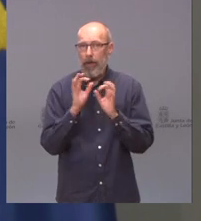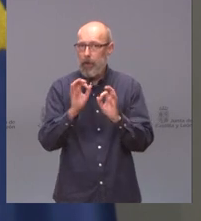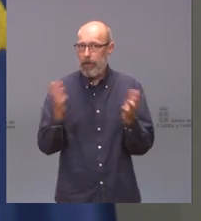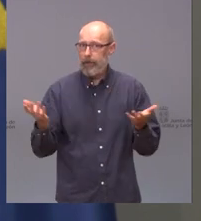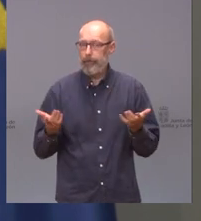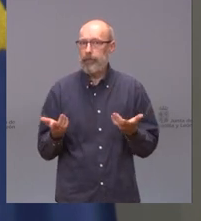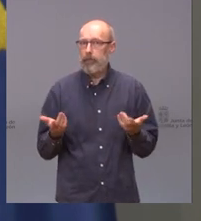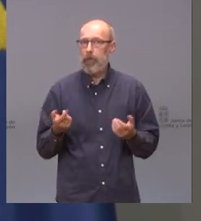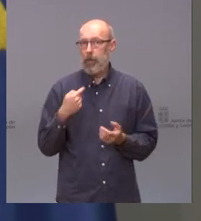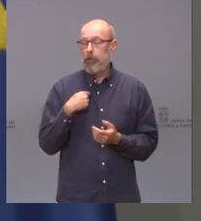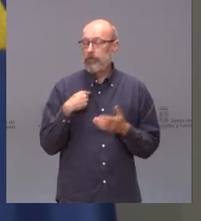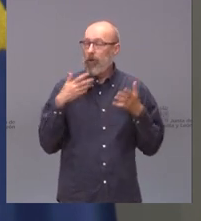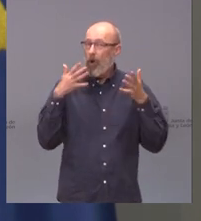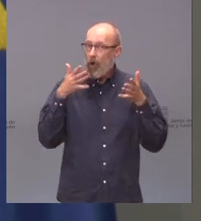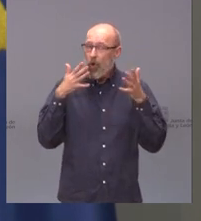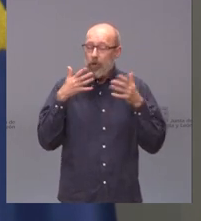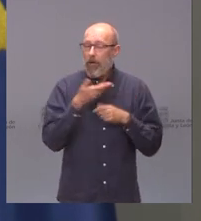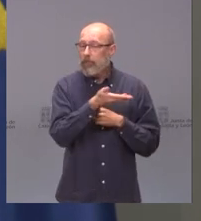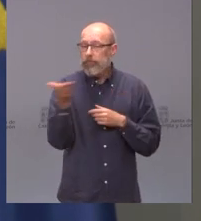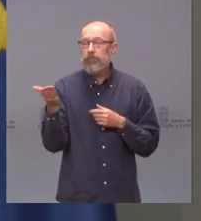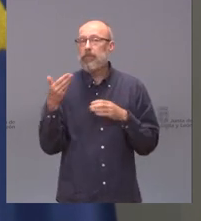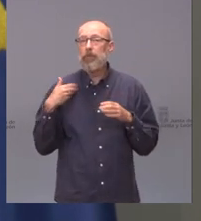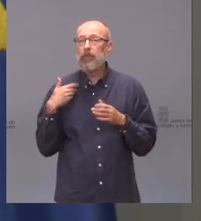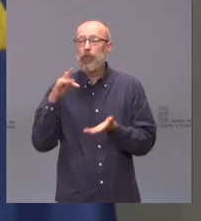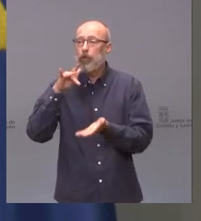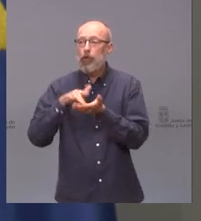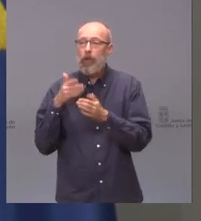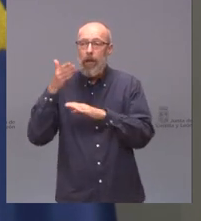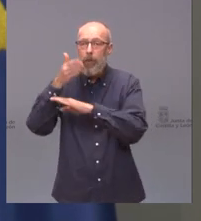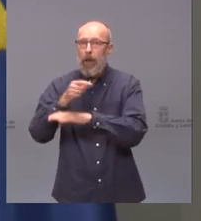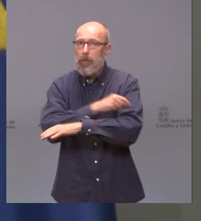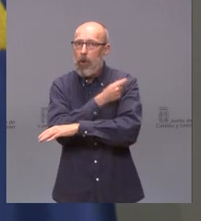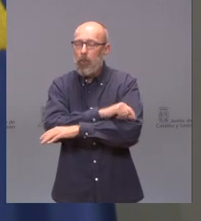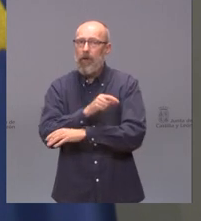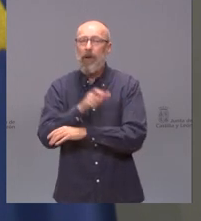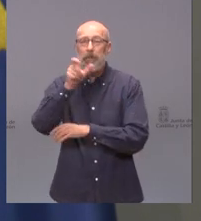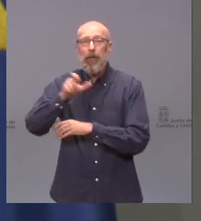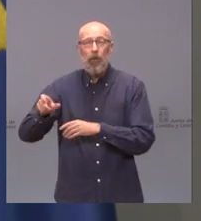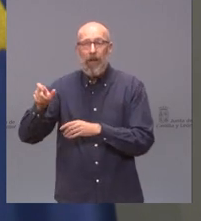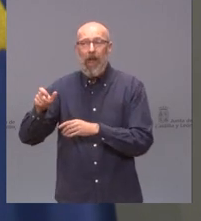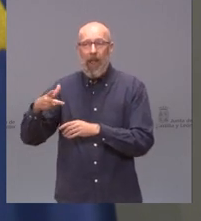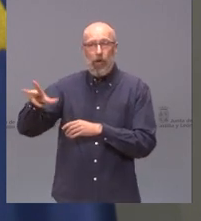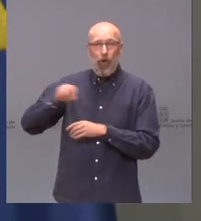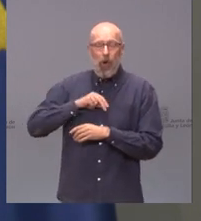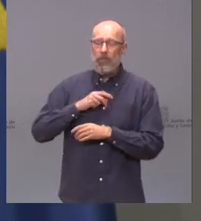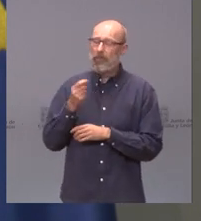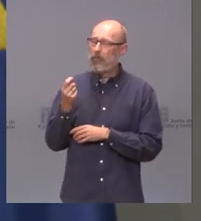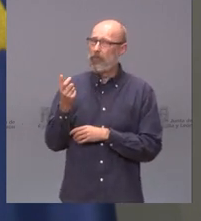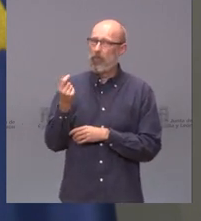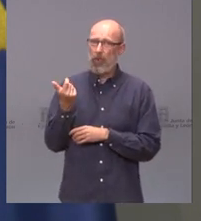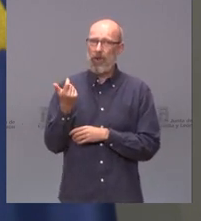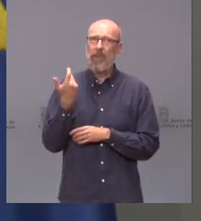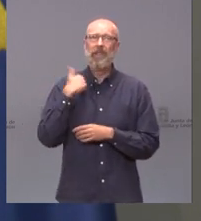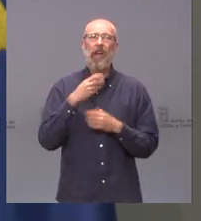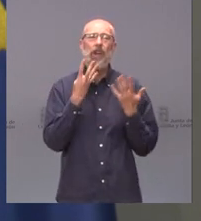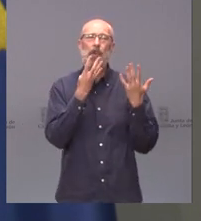tanto yo le recomiendo a todo el mundo que vaya a vacunarse con tranquilidad la verdad es que el rechazo está siendo mínimo mínimo estamos por encima del noventa y tantos por